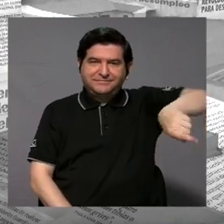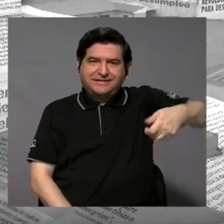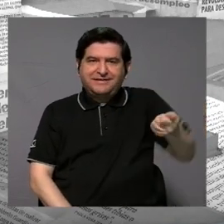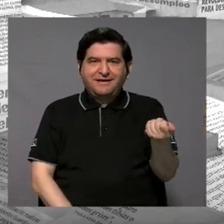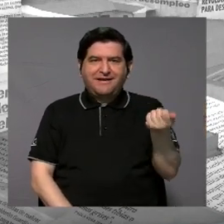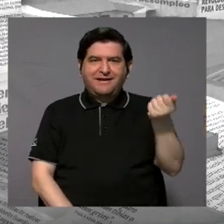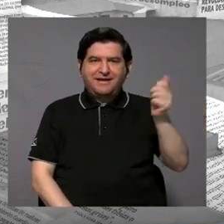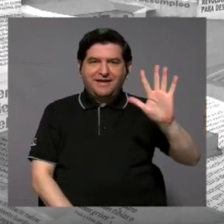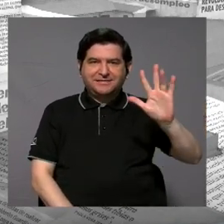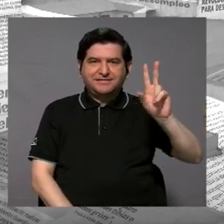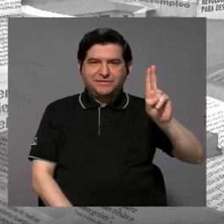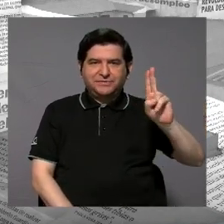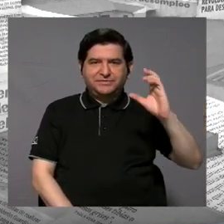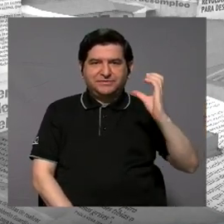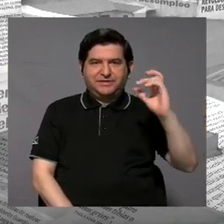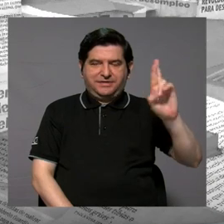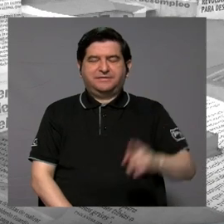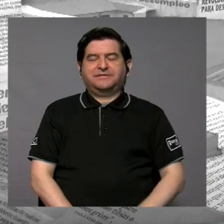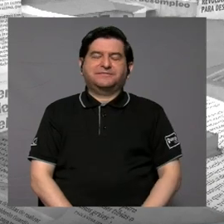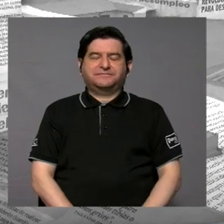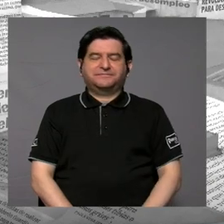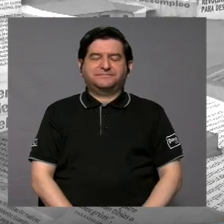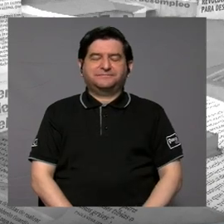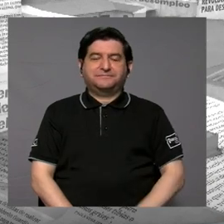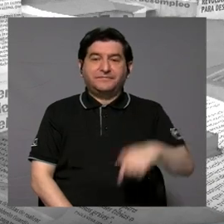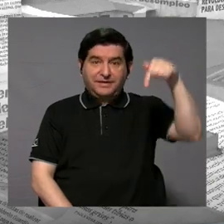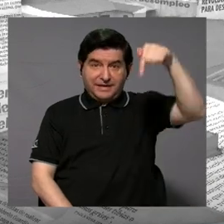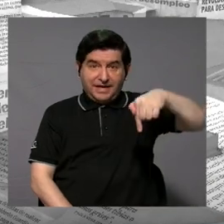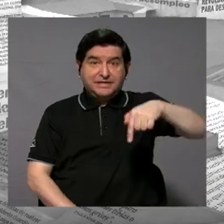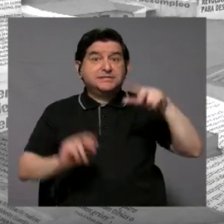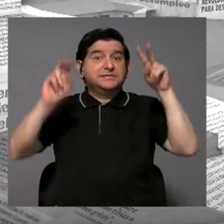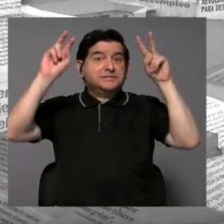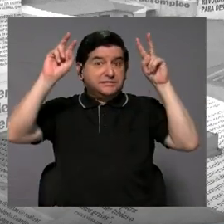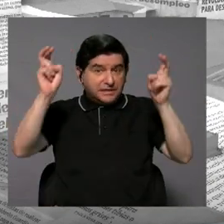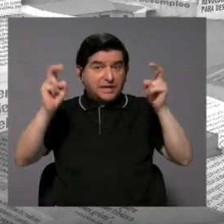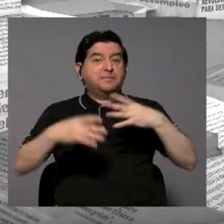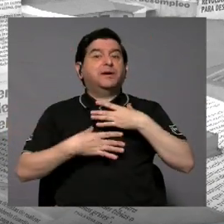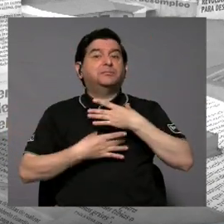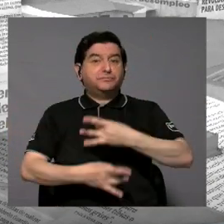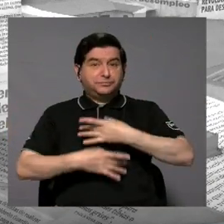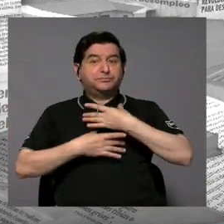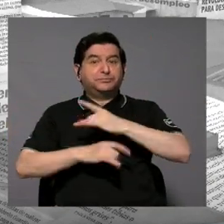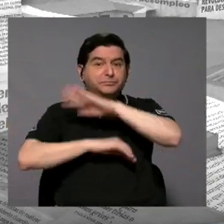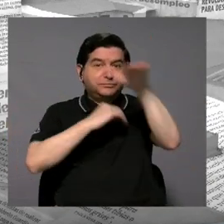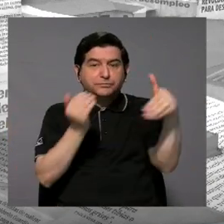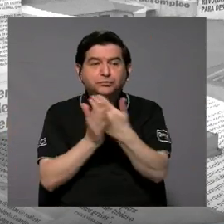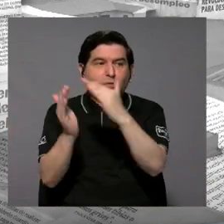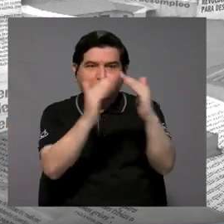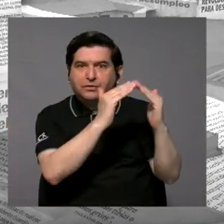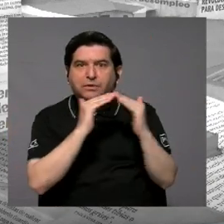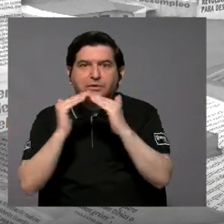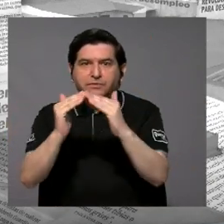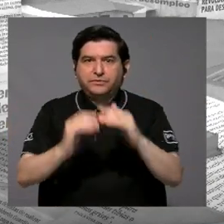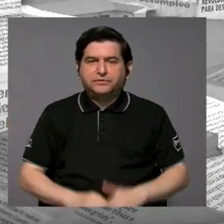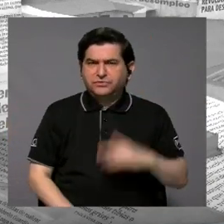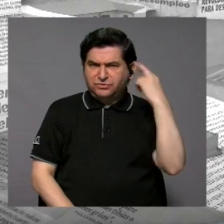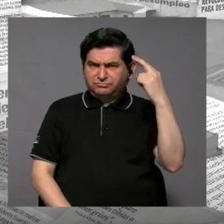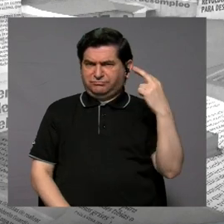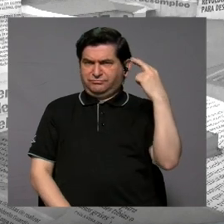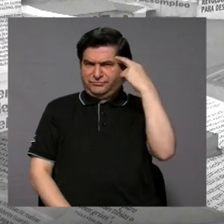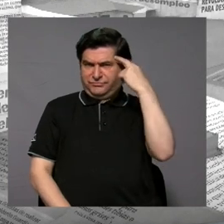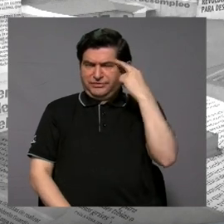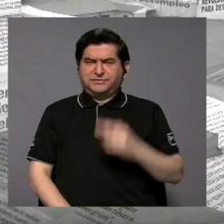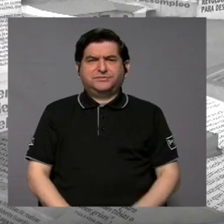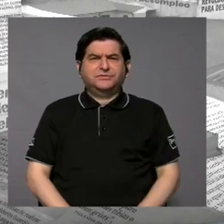Canal 15 UCR. Bueno, y este va a ser un tema muy interesante para toda la población, puesto que